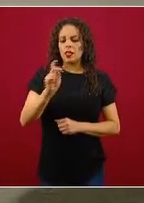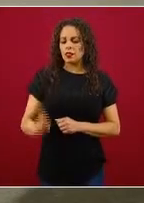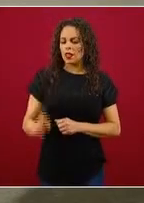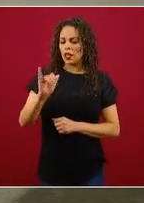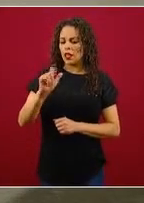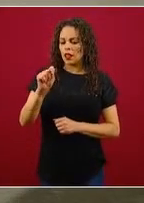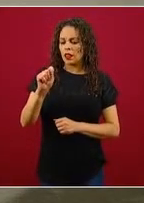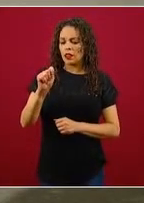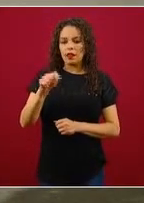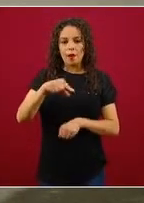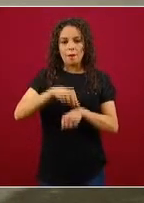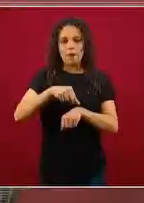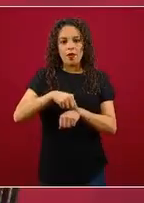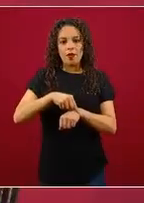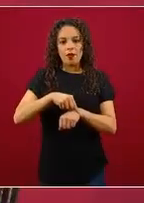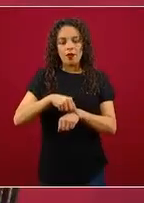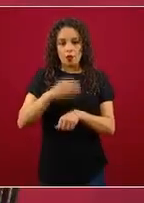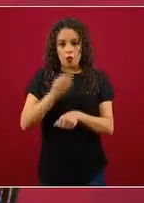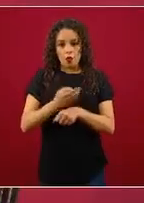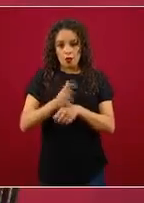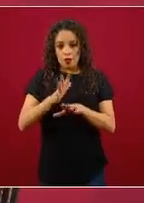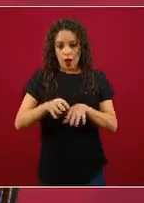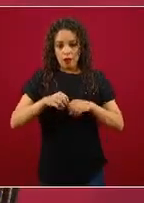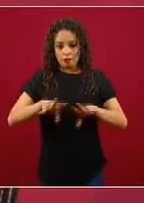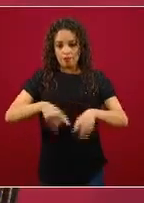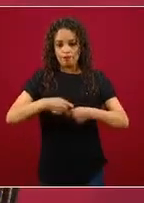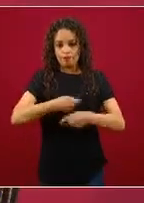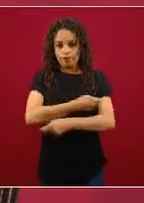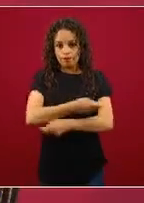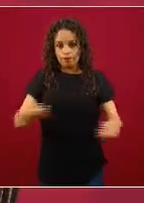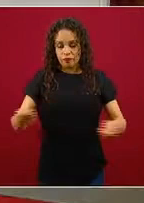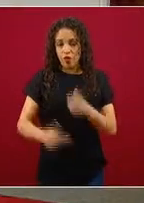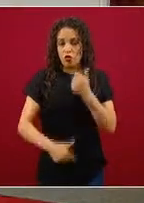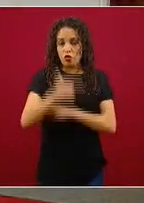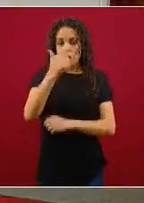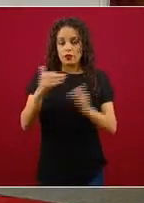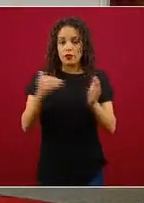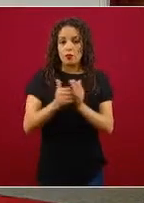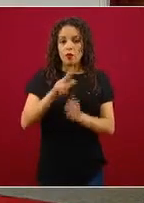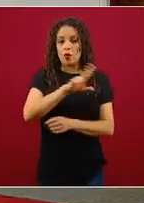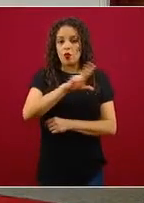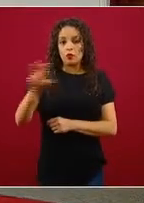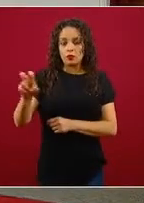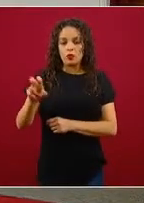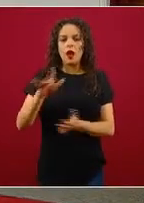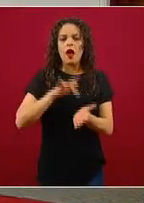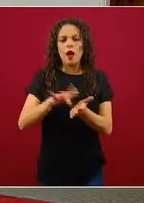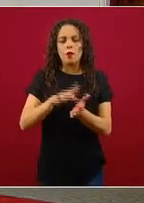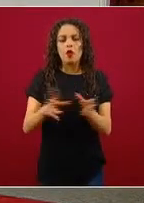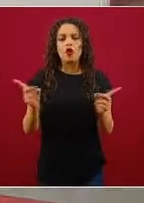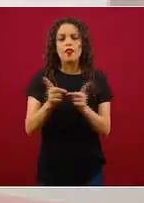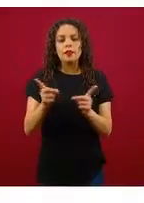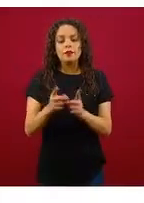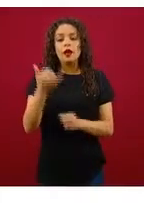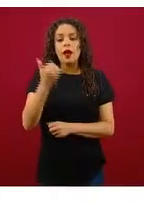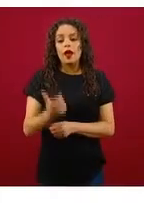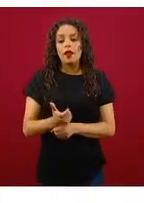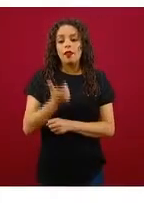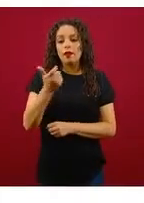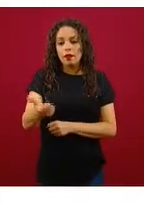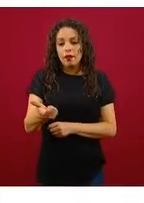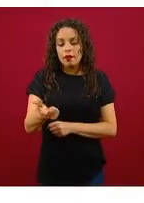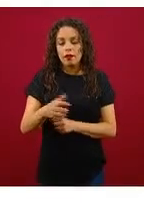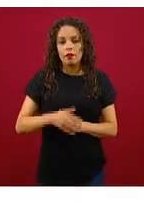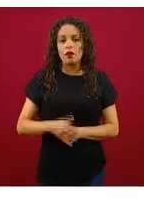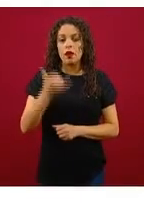han distribuido hasta este momento 12 mil 800. Es un apoyo con despensa, apoyo económico y el kit médico,